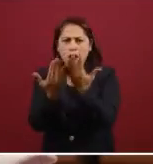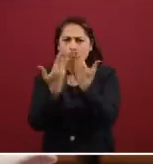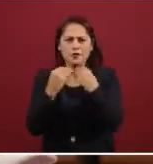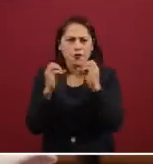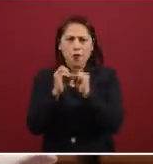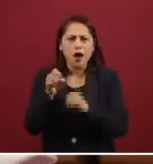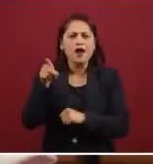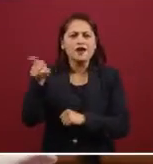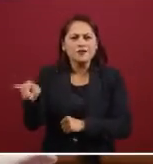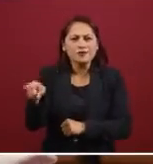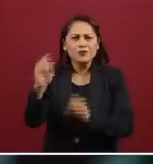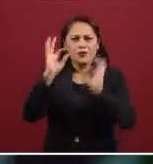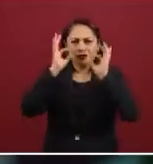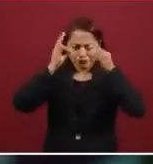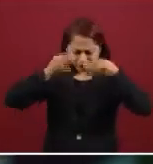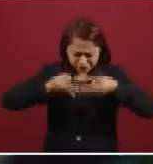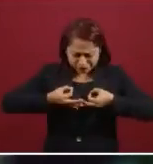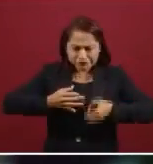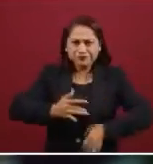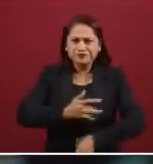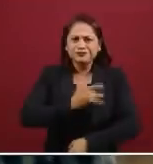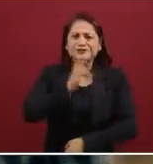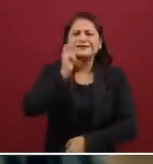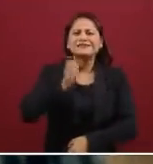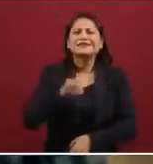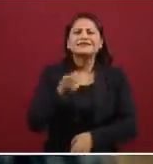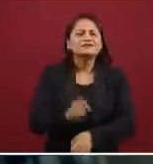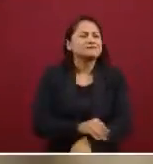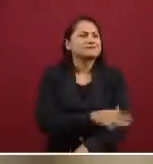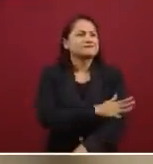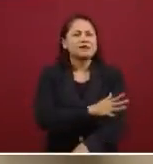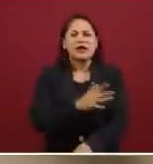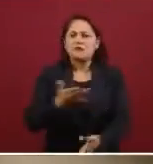escúchate, siente quién eres y disfrútalo.